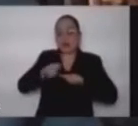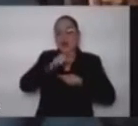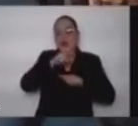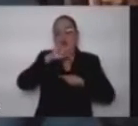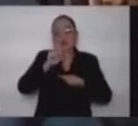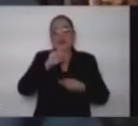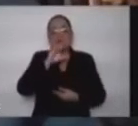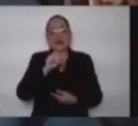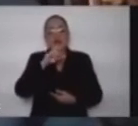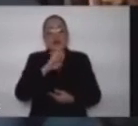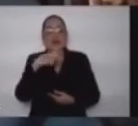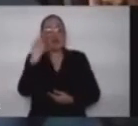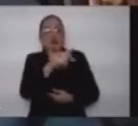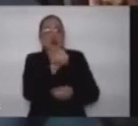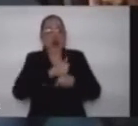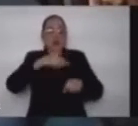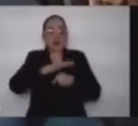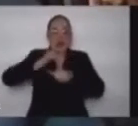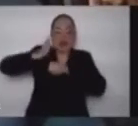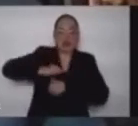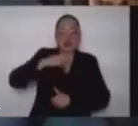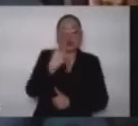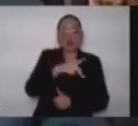Garnica como administrador de esa página.